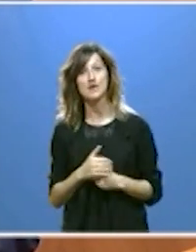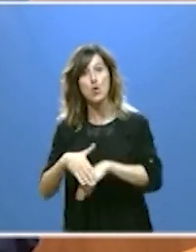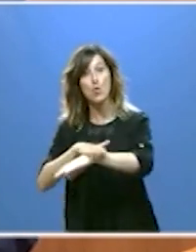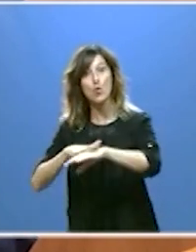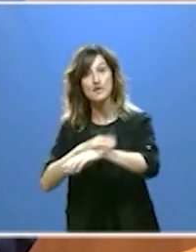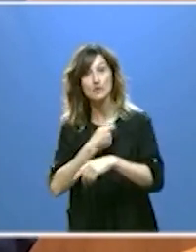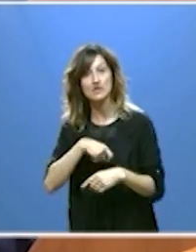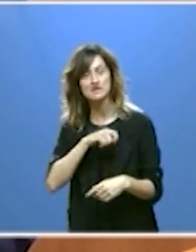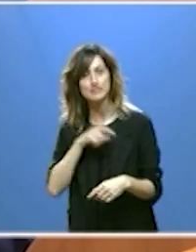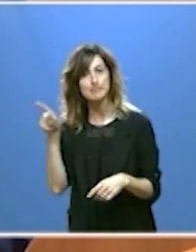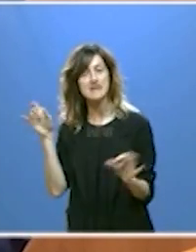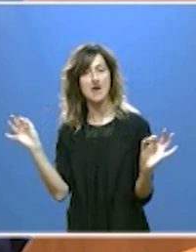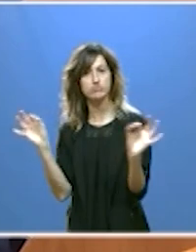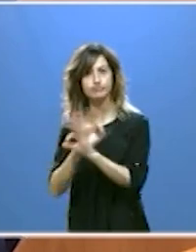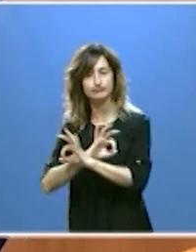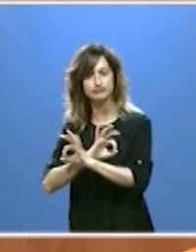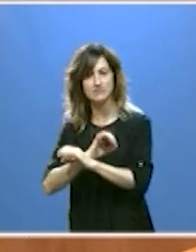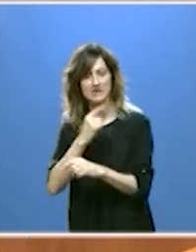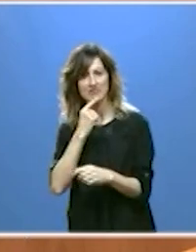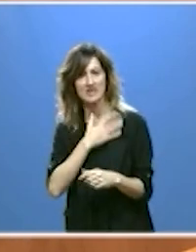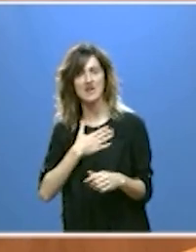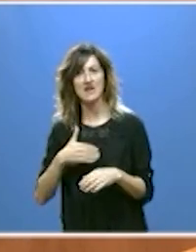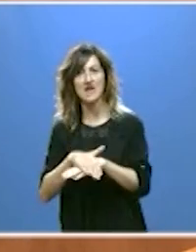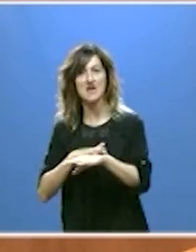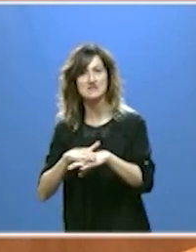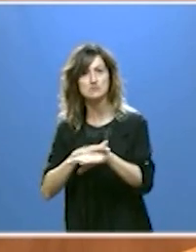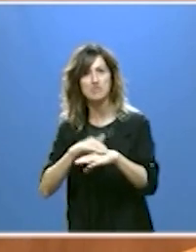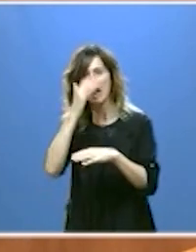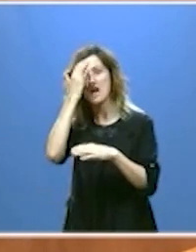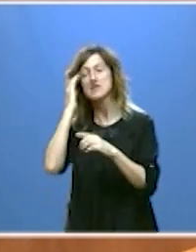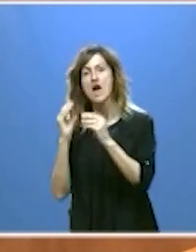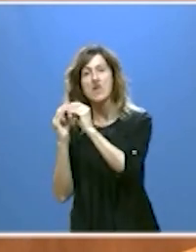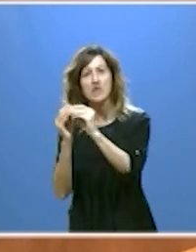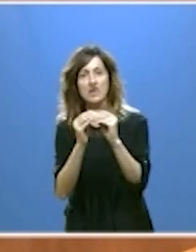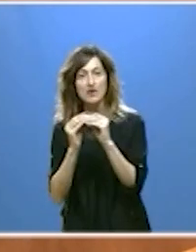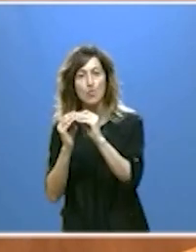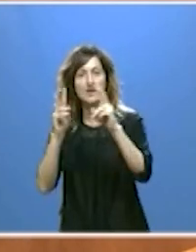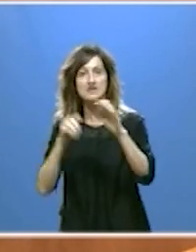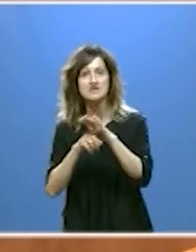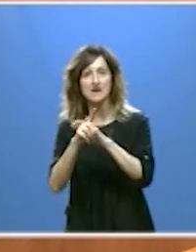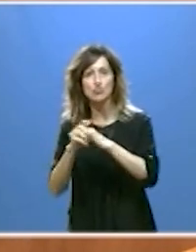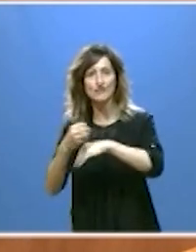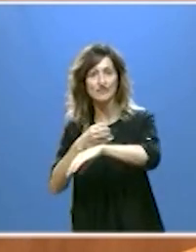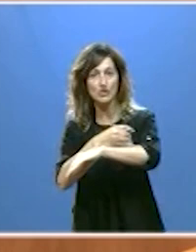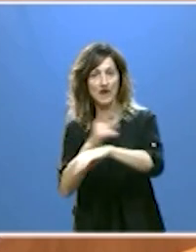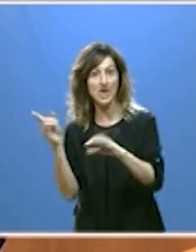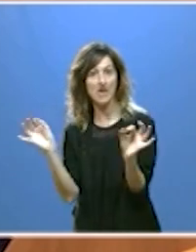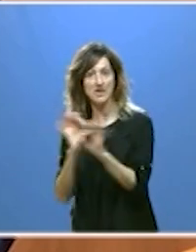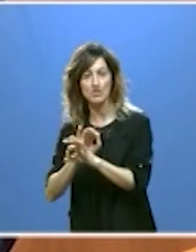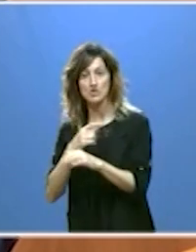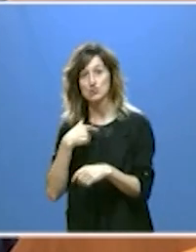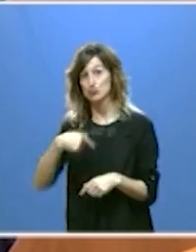Nación se equivoca si apuesta por una España simétrica en el desarrollo ferroviario. Estaremos